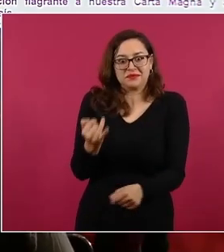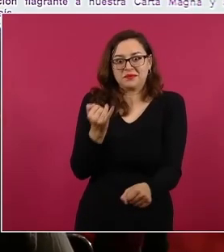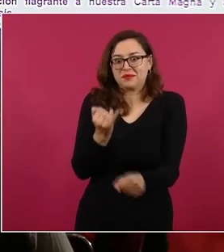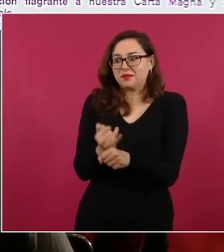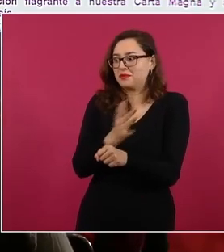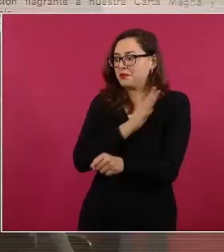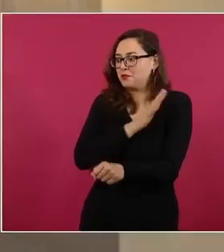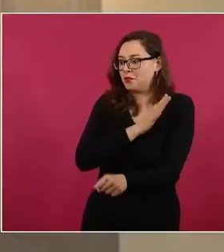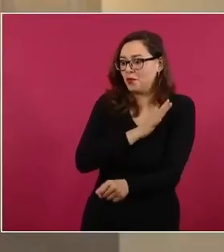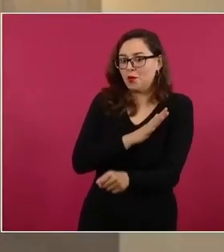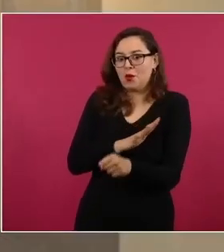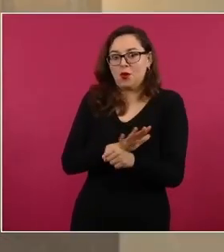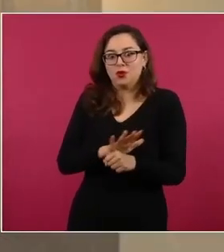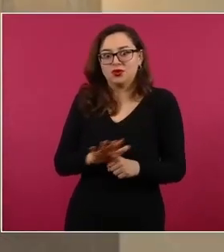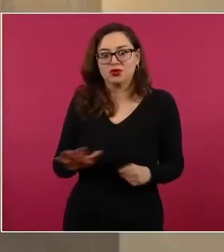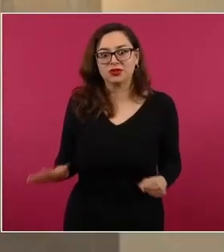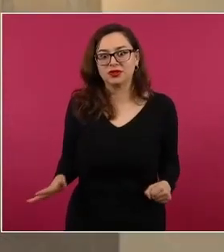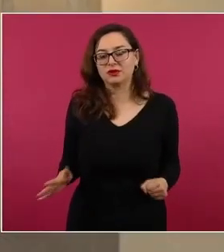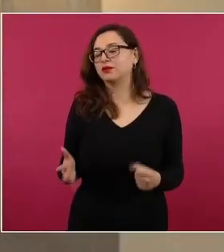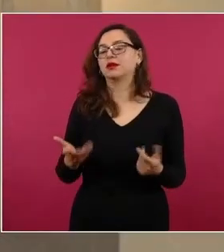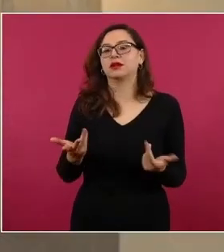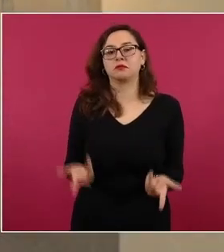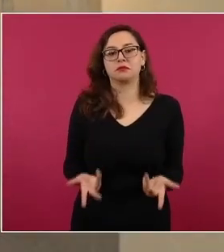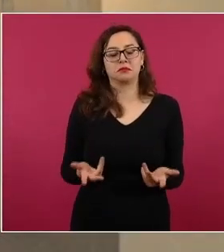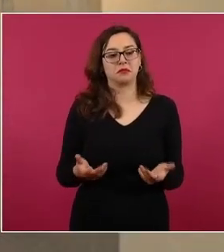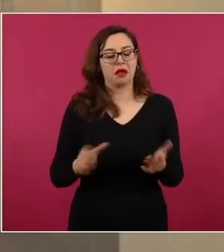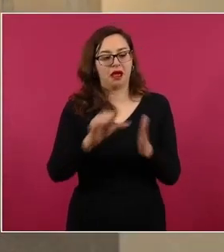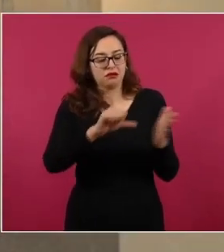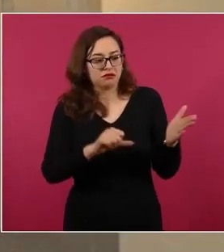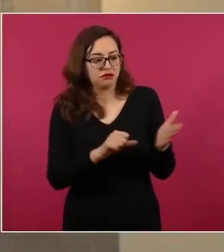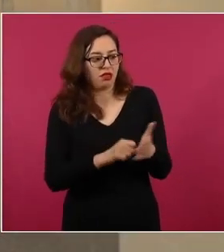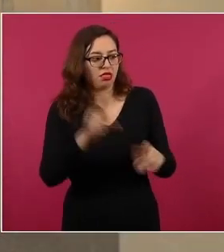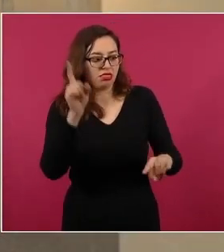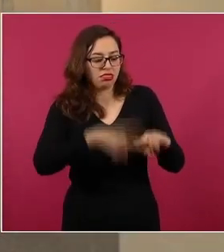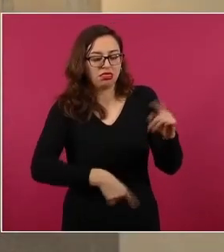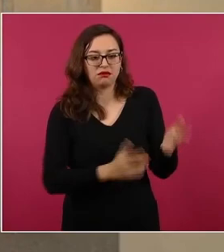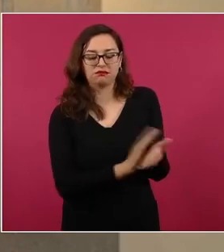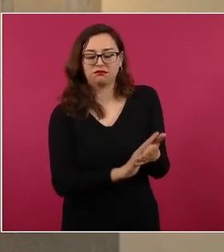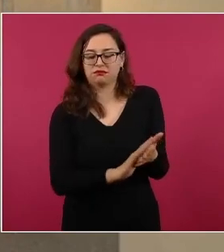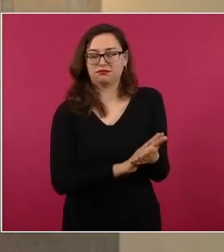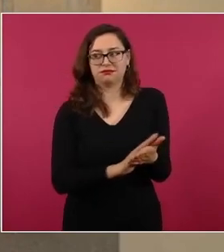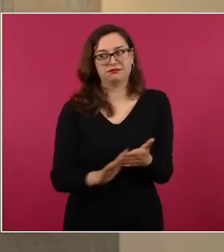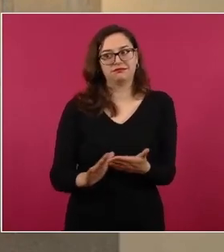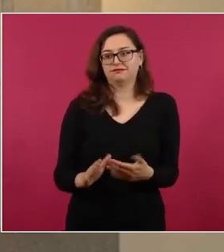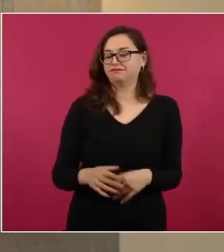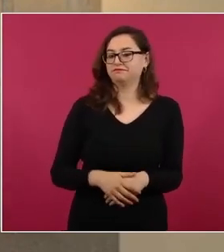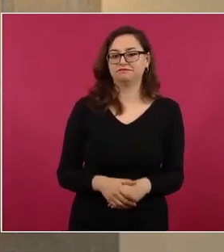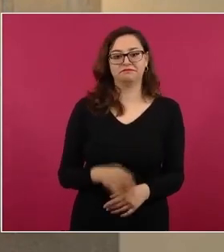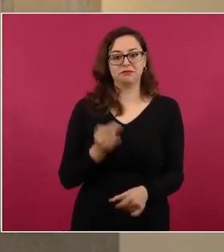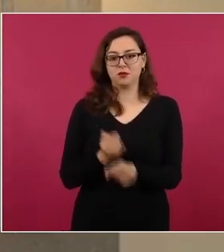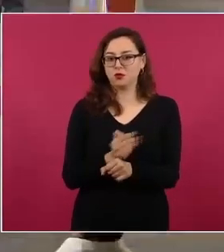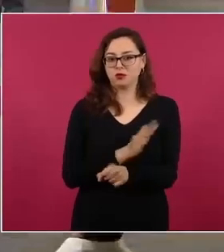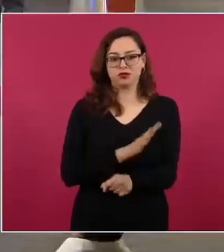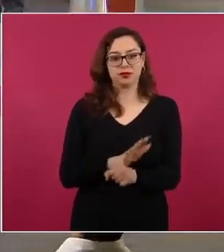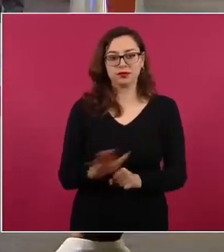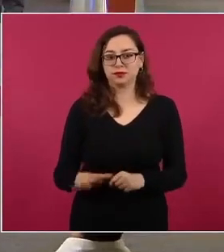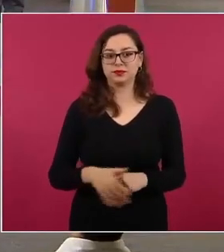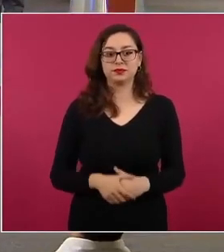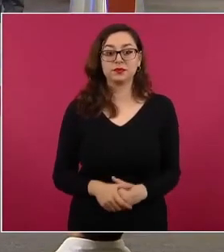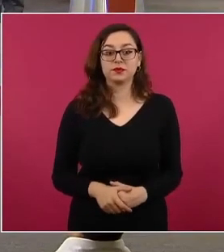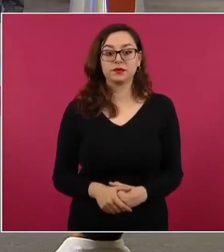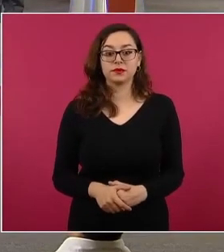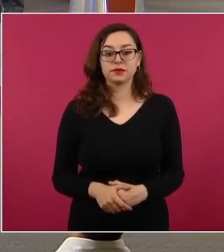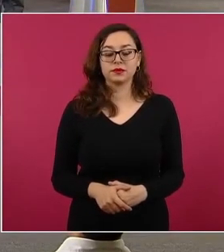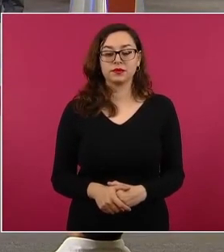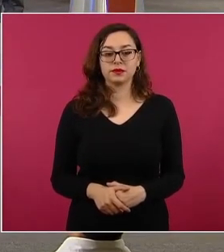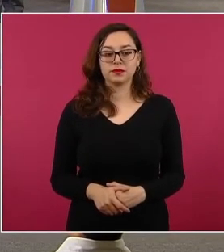invalidar, inaplicar algún artículo de nuestra Constitución. Siguiente. El